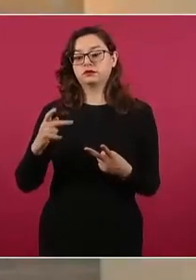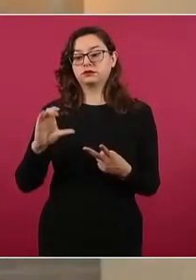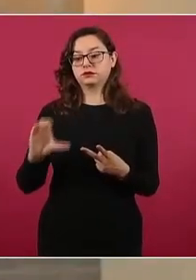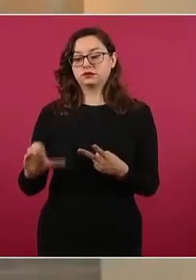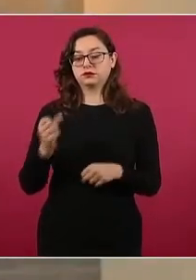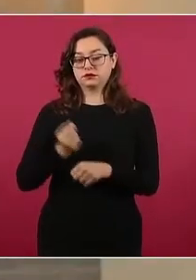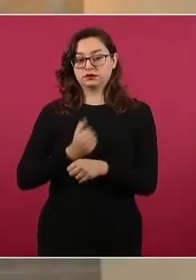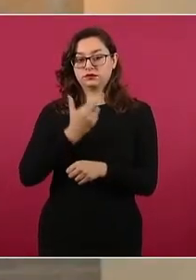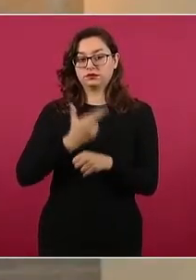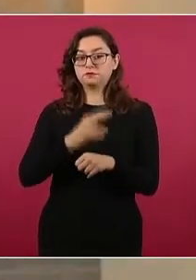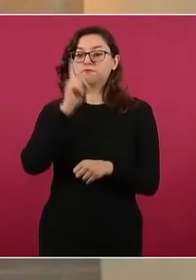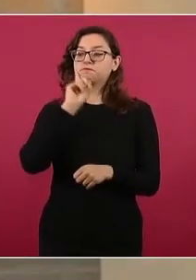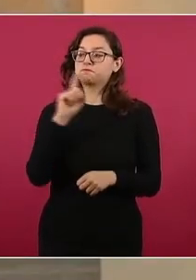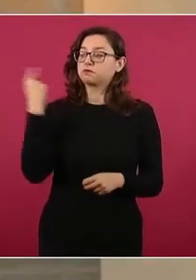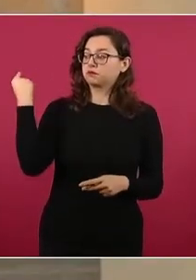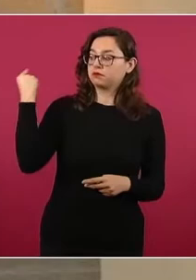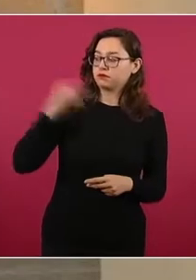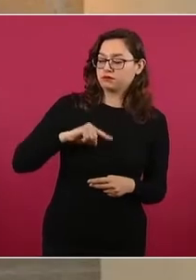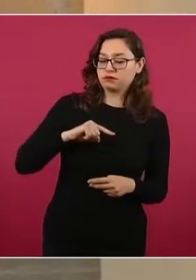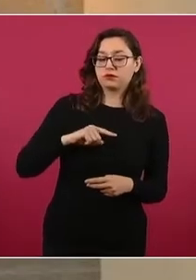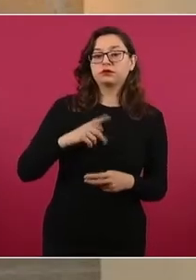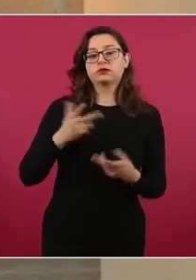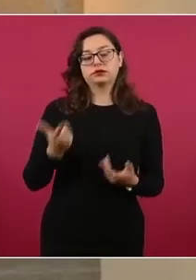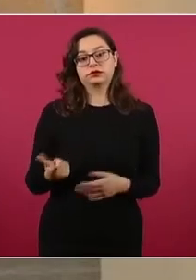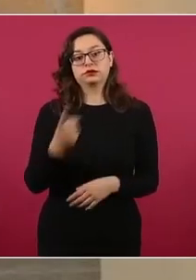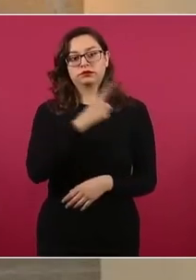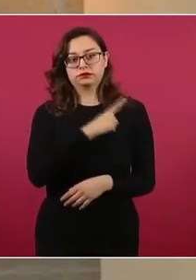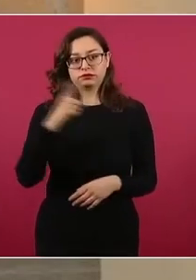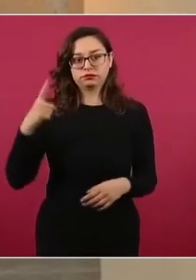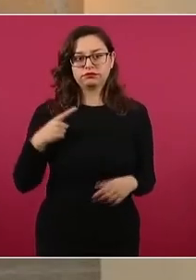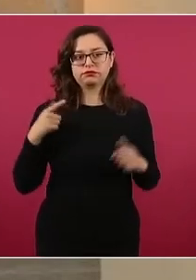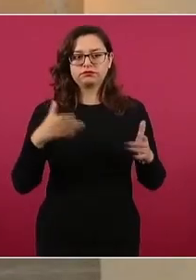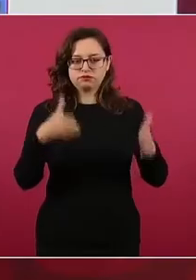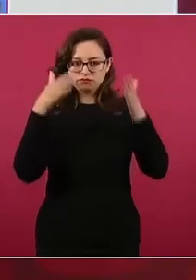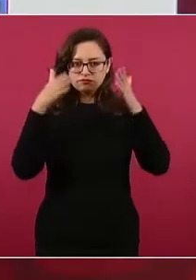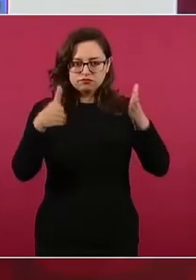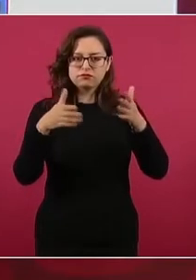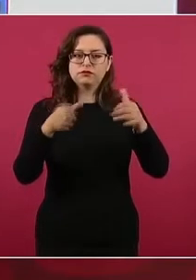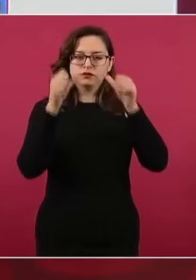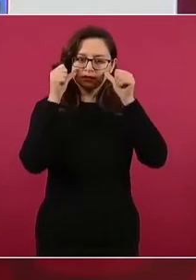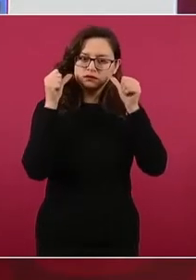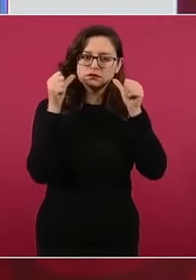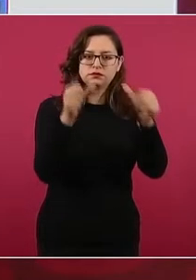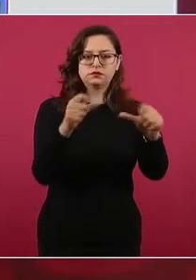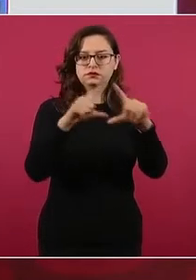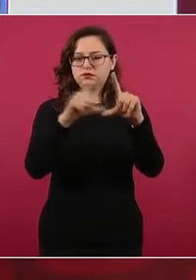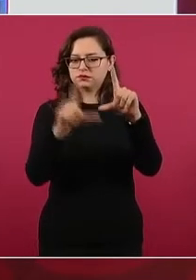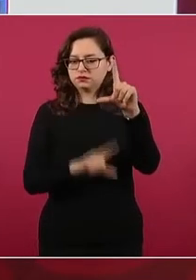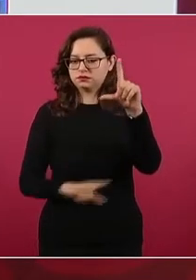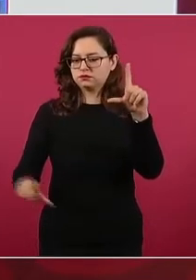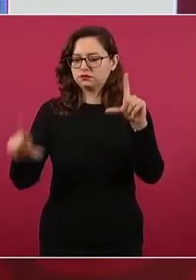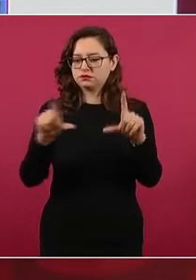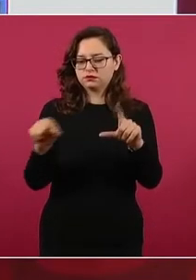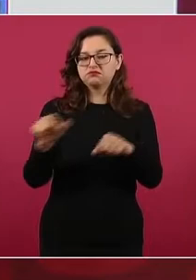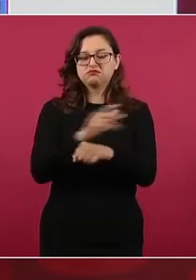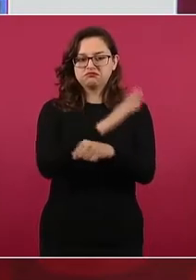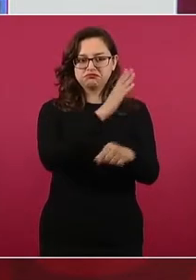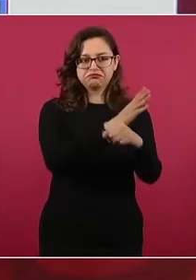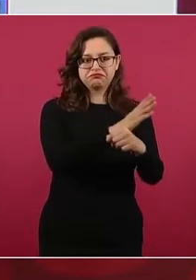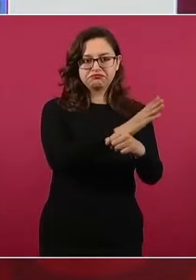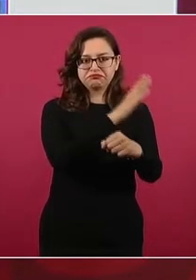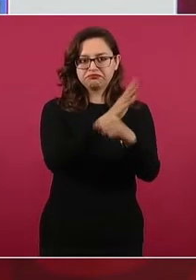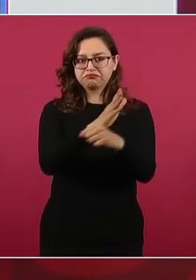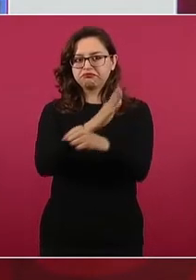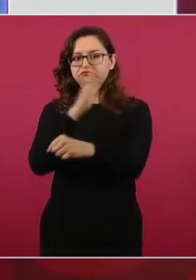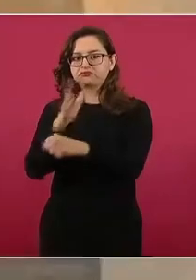abocarnos como parte de la Estrategia Nacional de Seguridad, en especial de cero impunidad, a